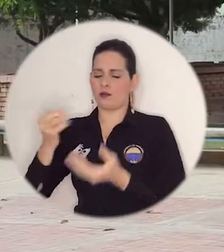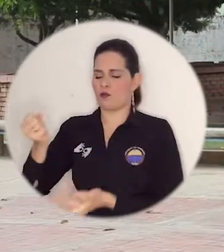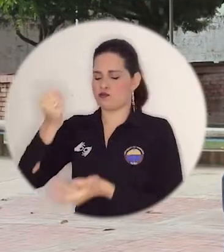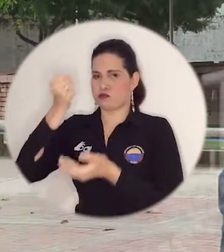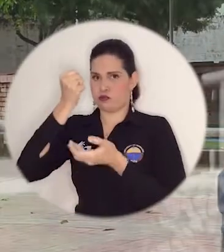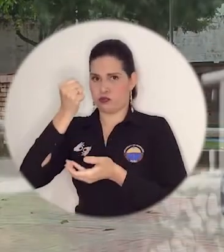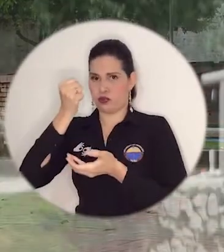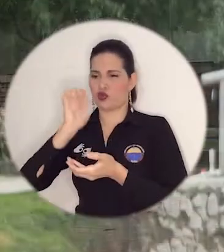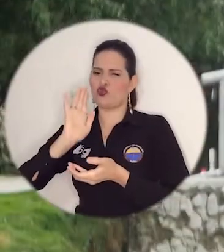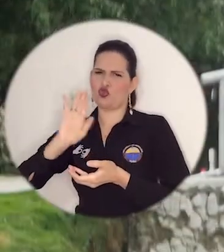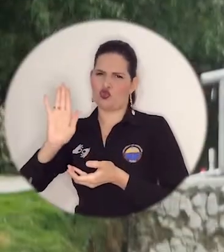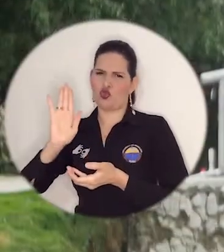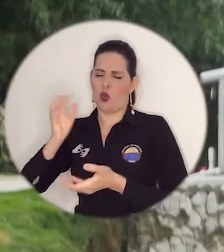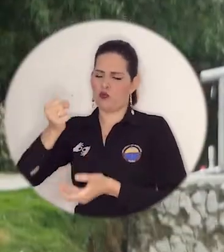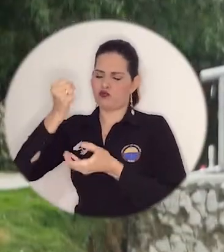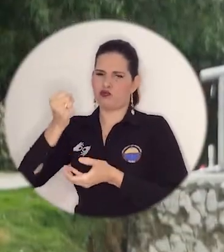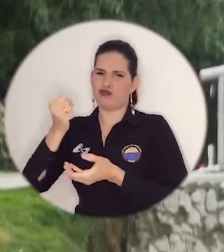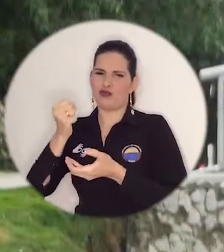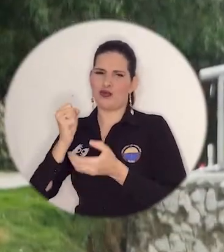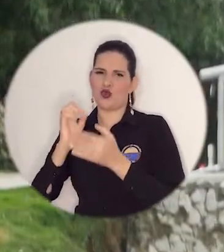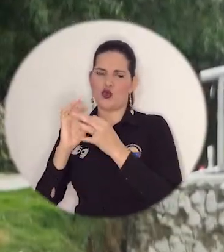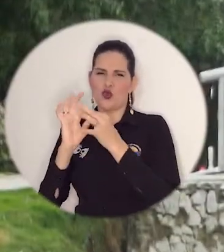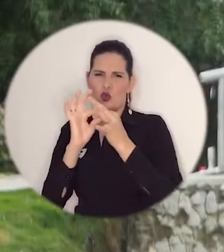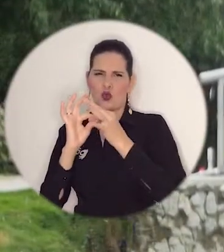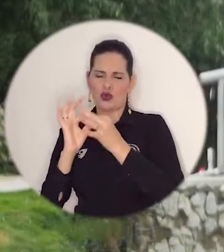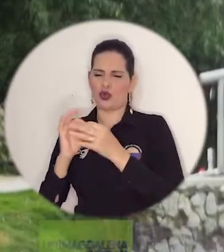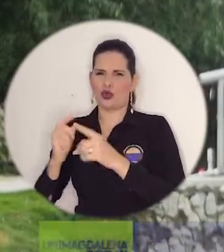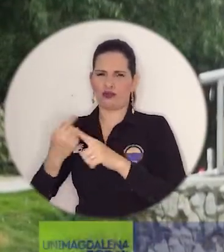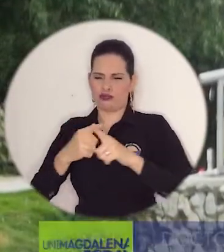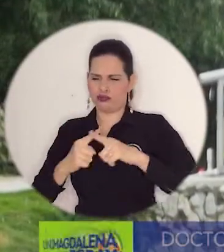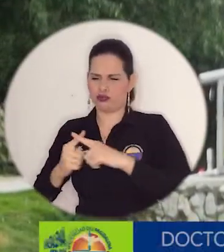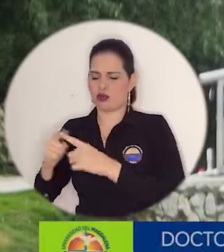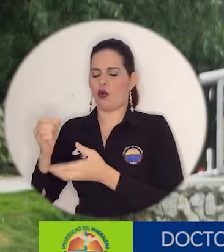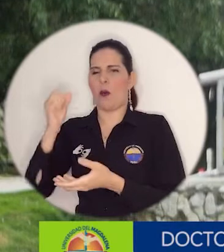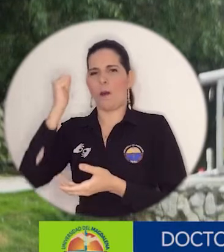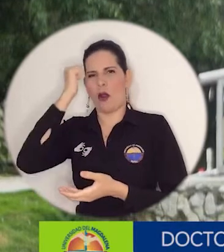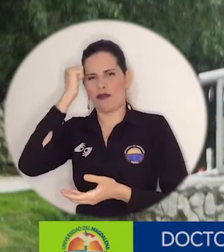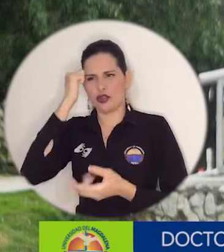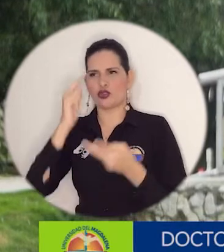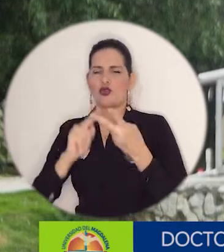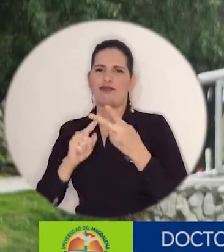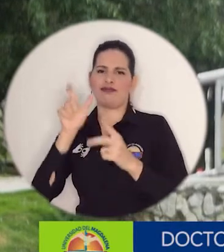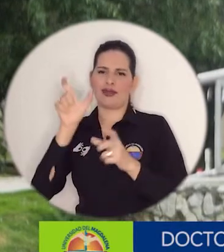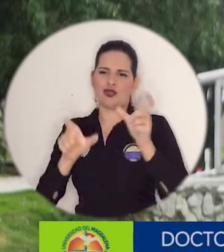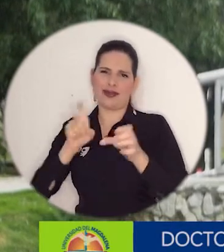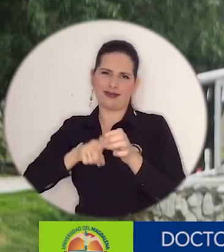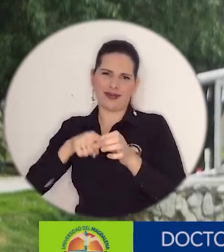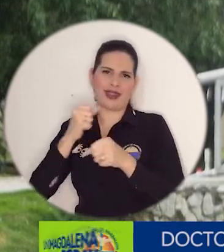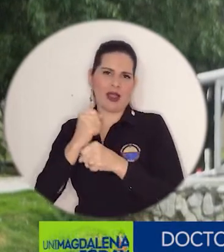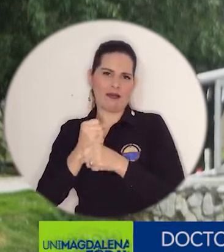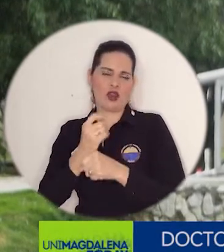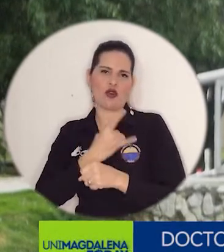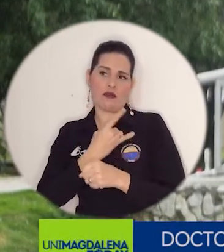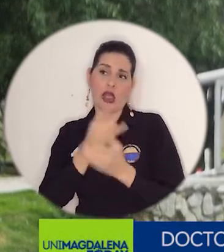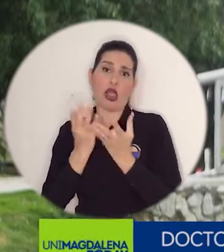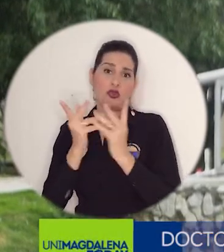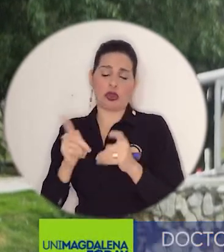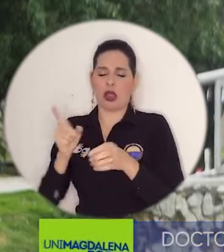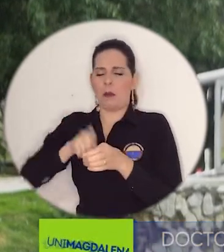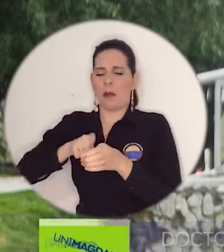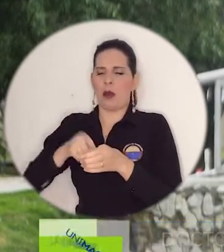La universidad destinó tantos recursos de su fondo, pues del fondo solidario, donde todos los profesores,